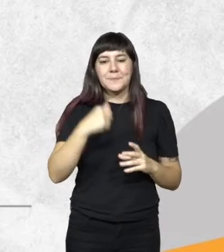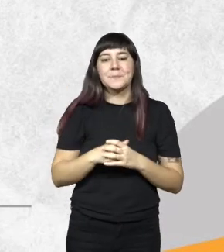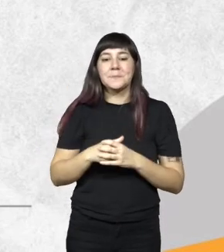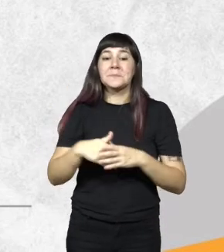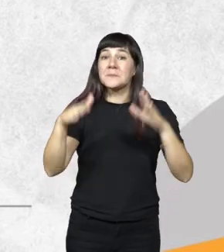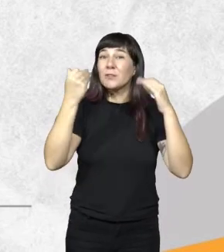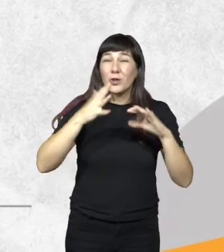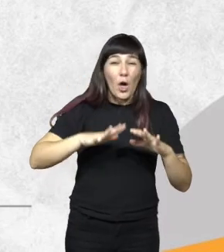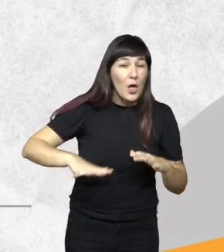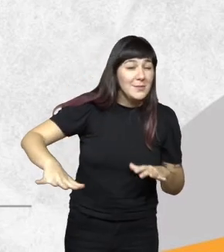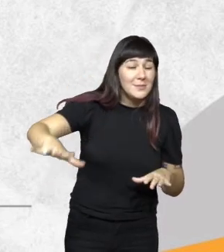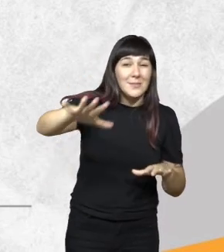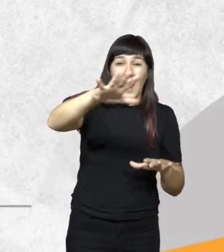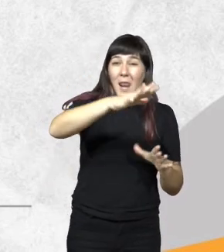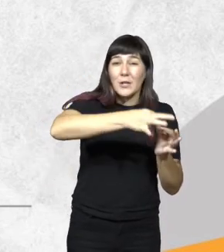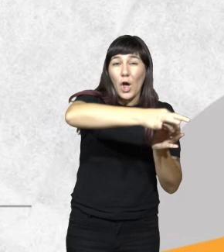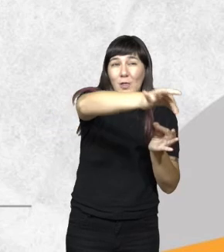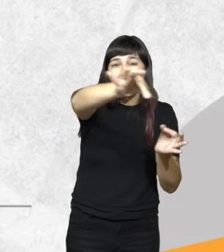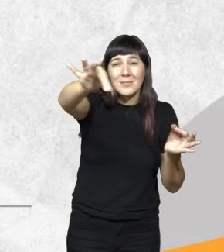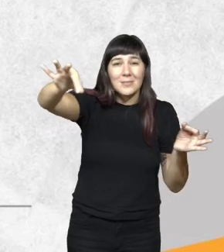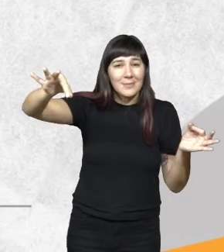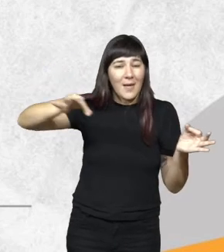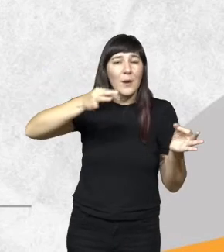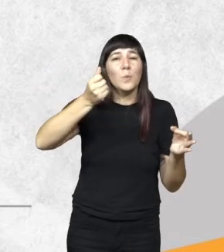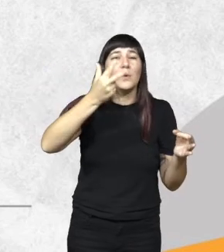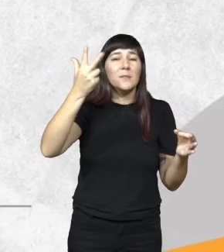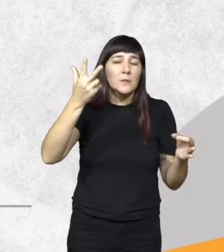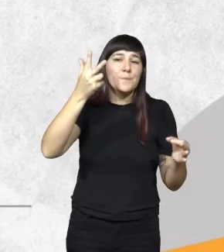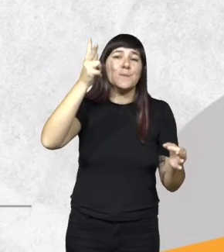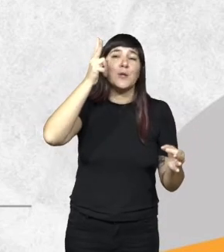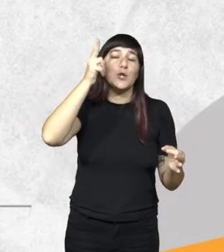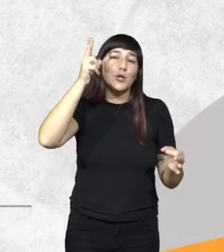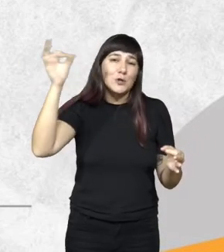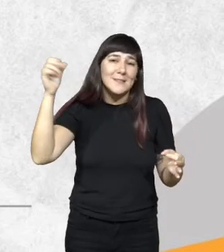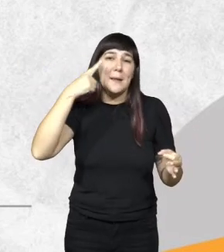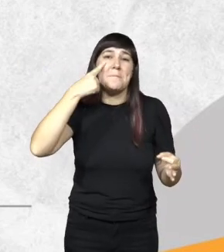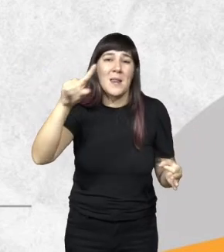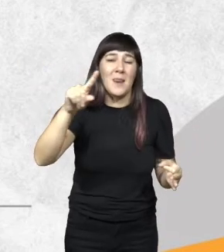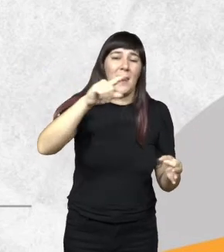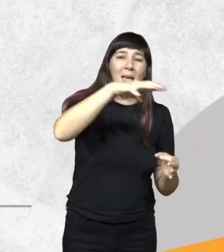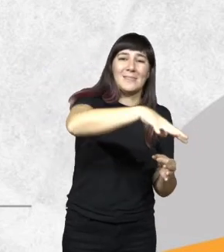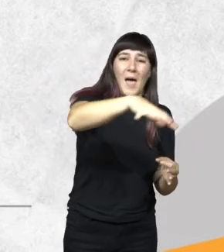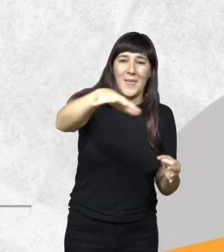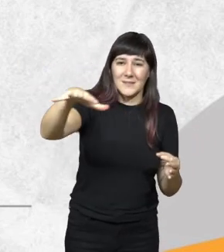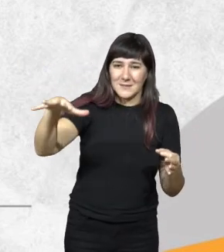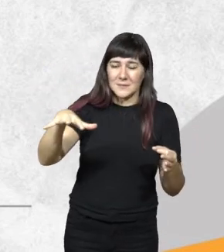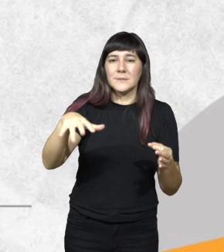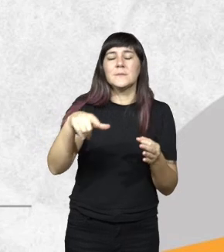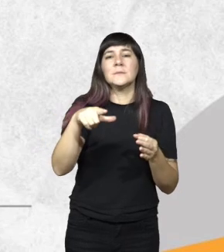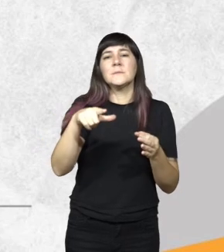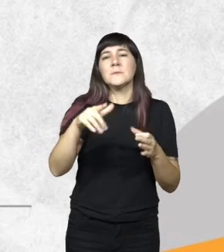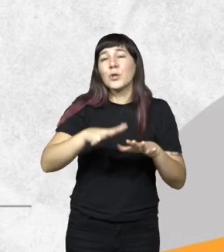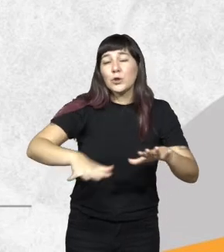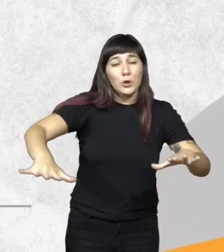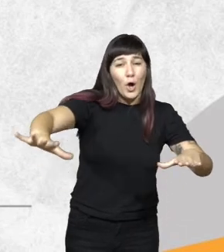protegidas de la provincia equivale a cerca de 800.000 hectáreas y la superficie